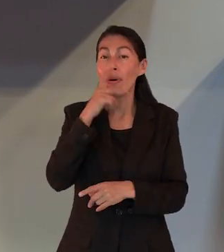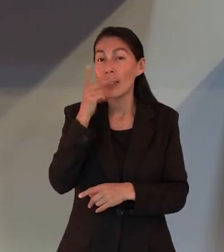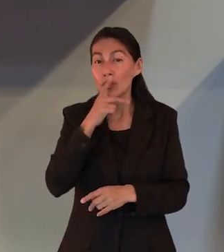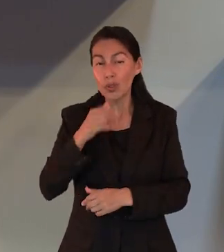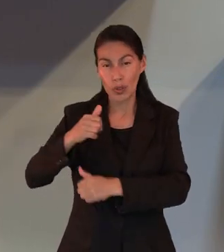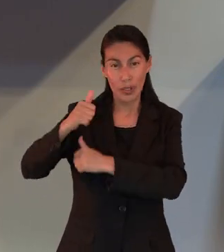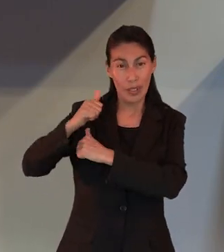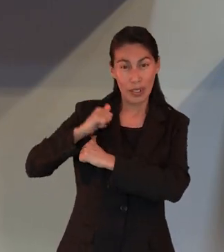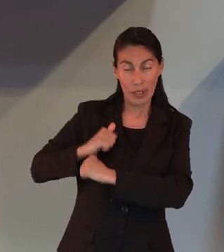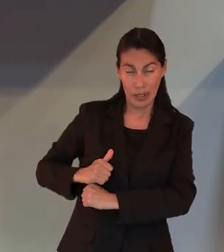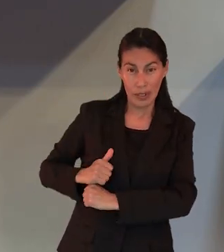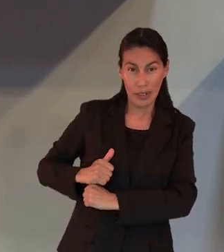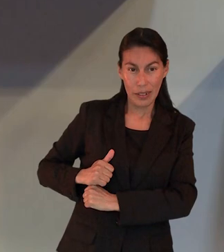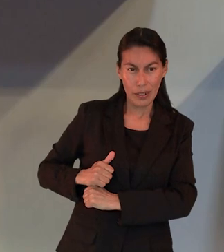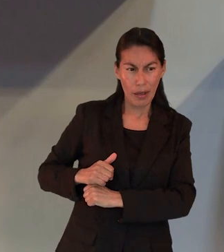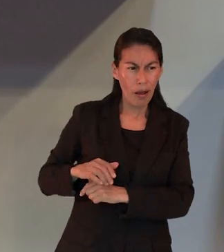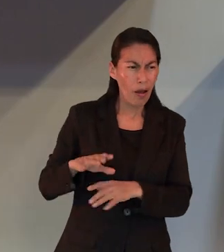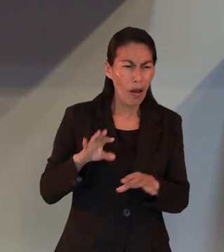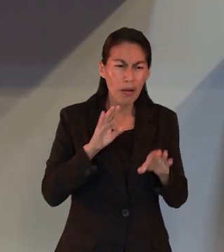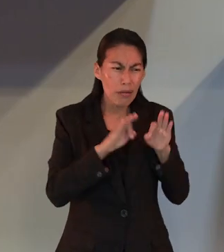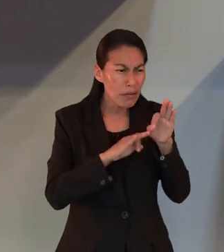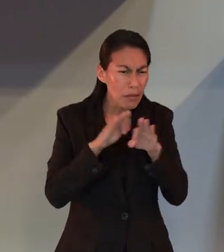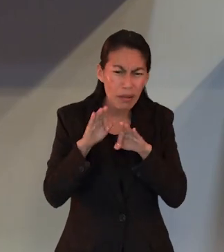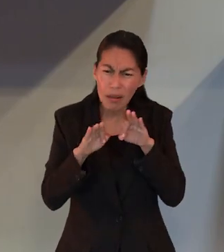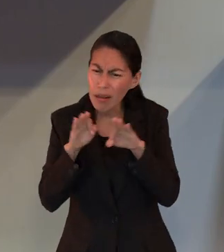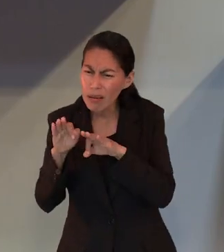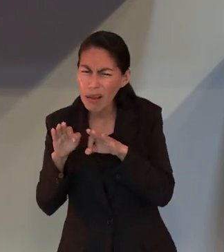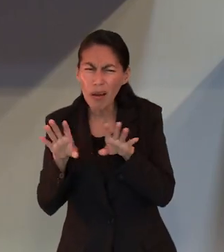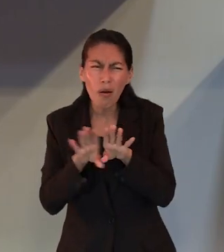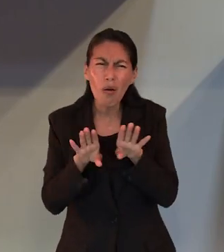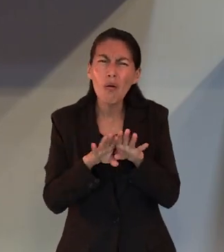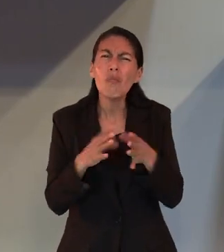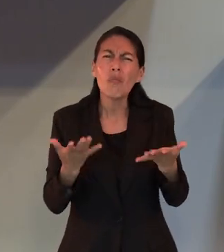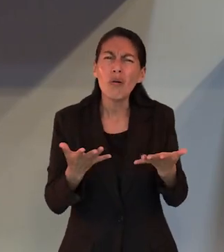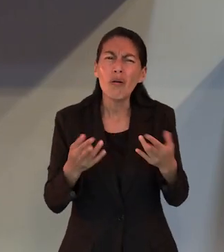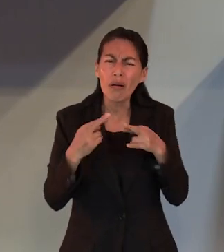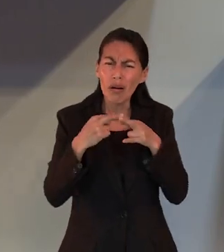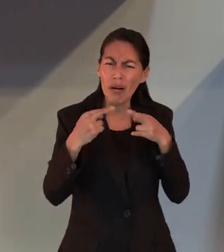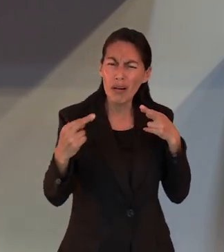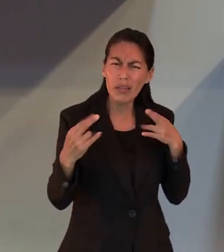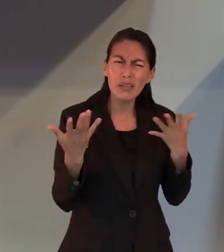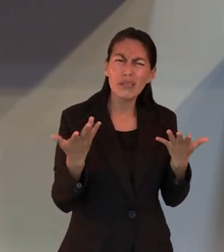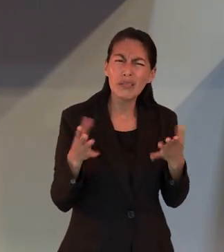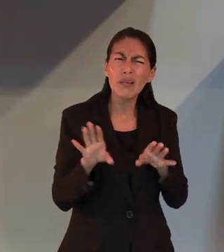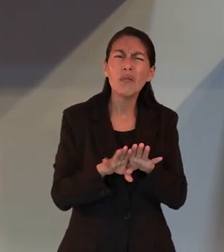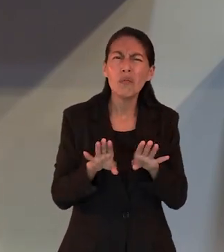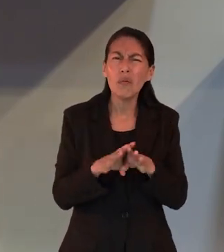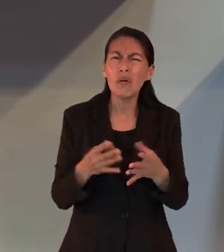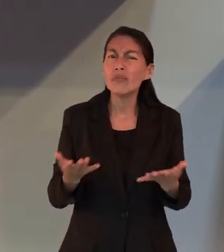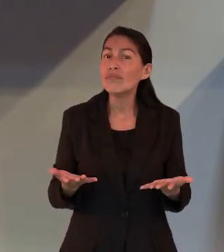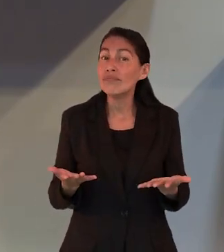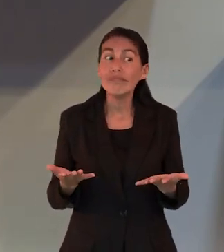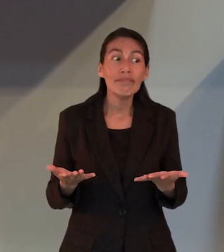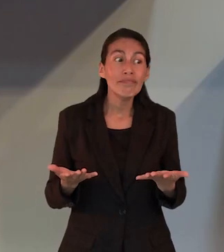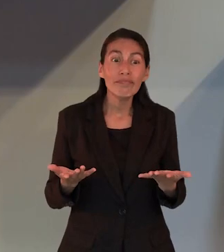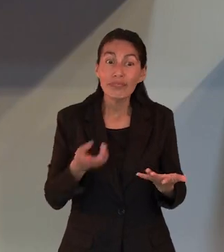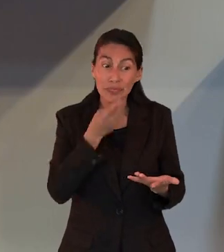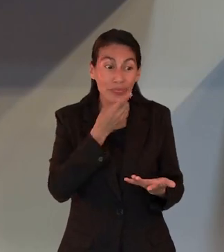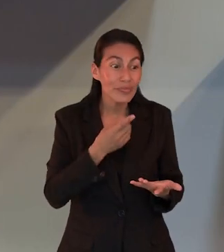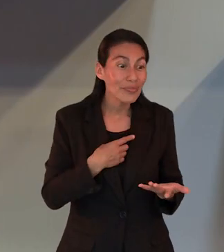espirituales, nuestros pastores, nuestros dirigentes. ¿Cómo debería ser esa relación con ellos?